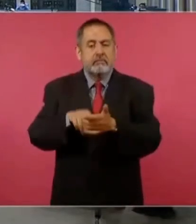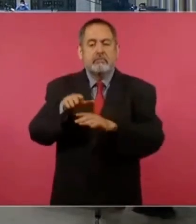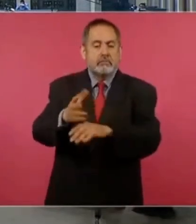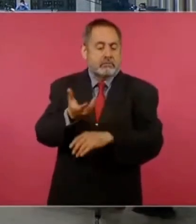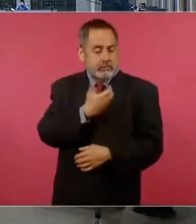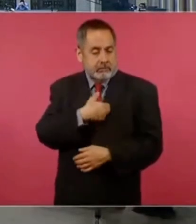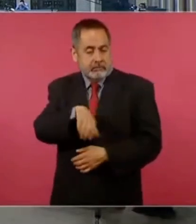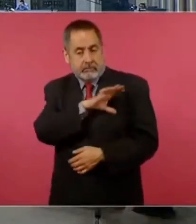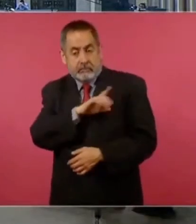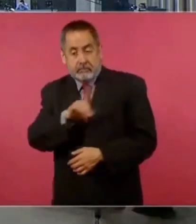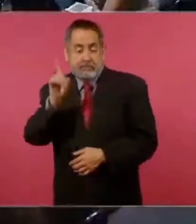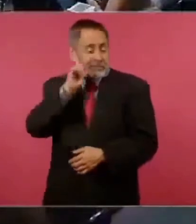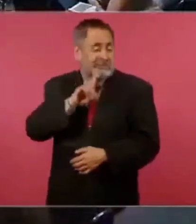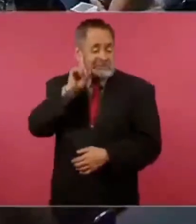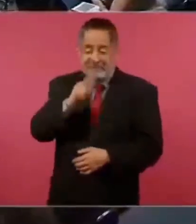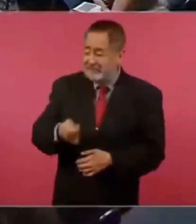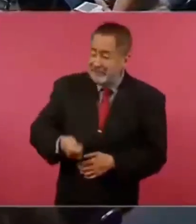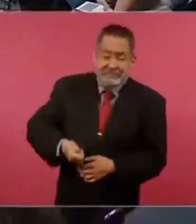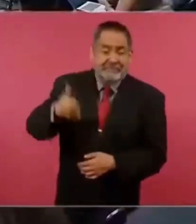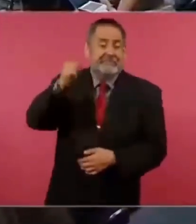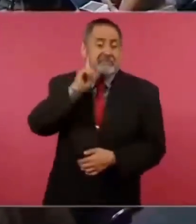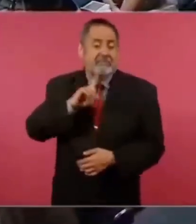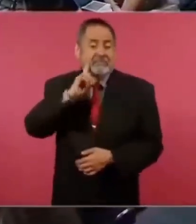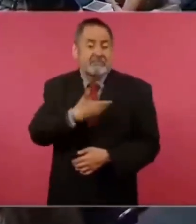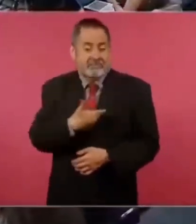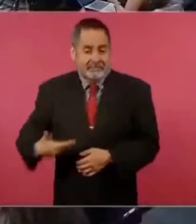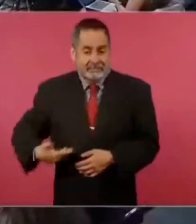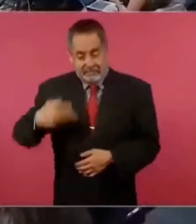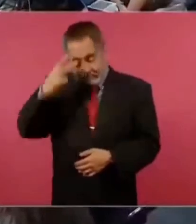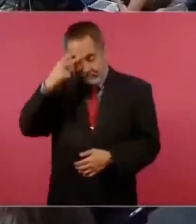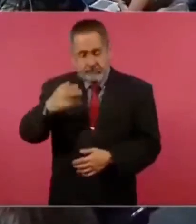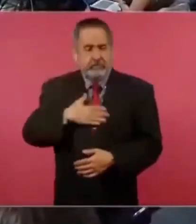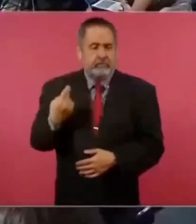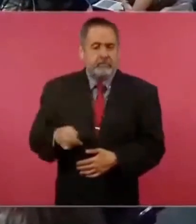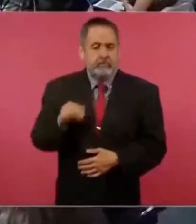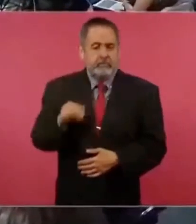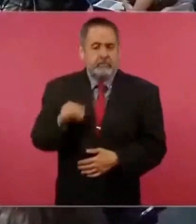primera presidenta de México. Por favor, mi nombre es Isabel González, de Grupo Imagen.